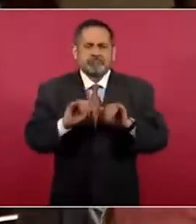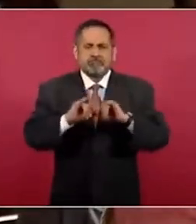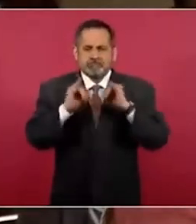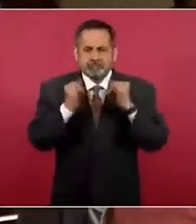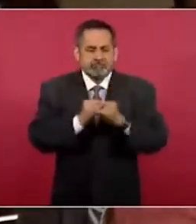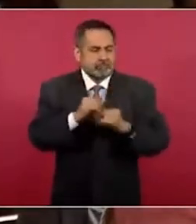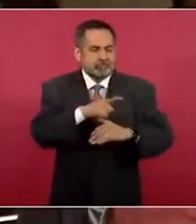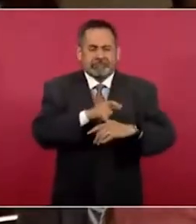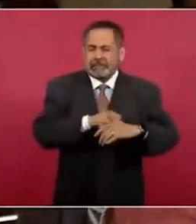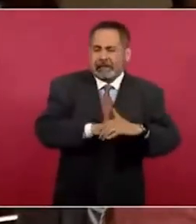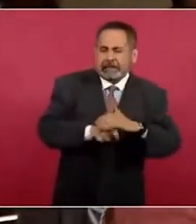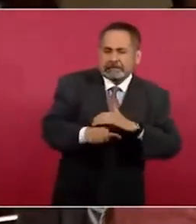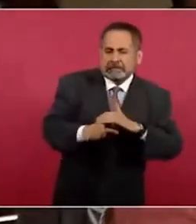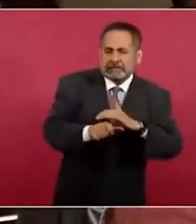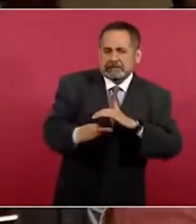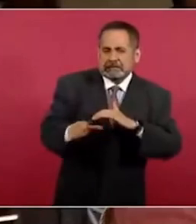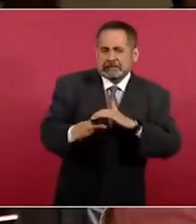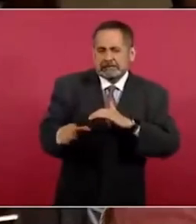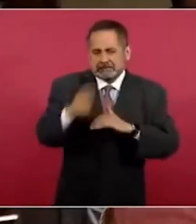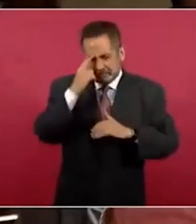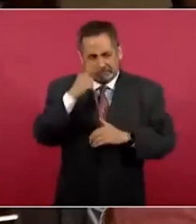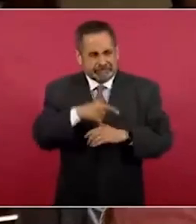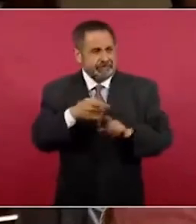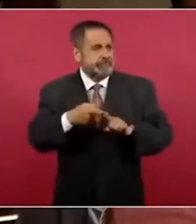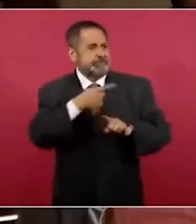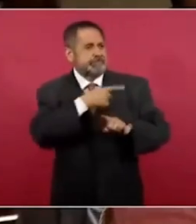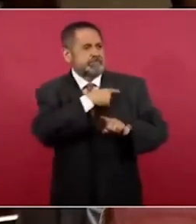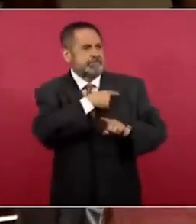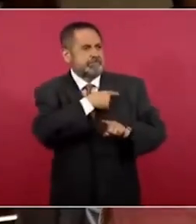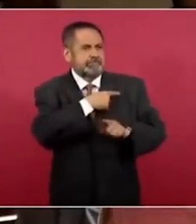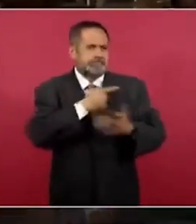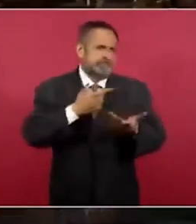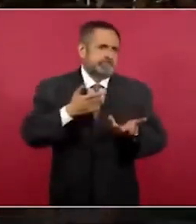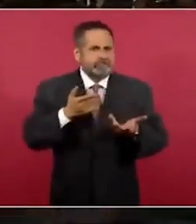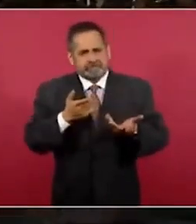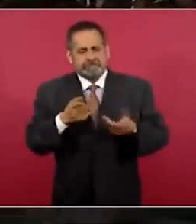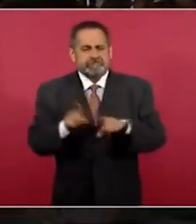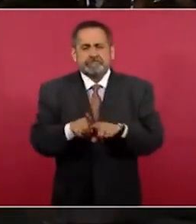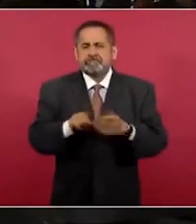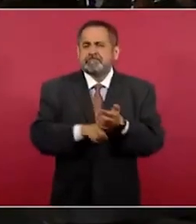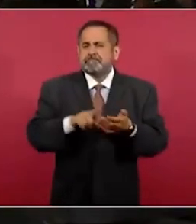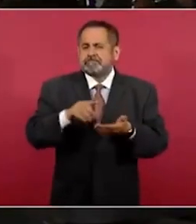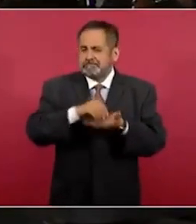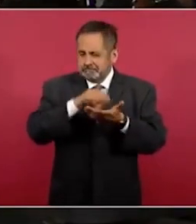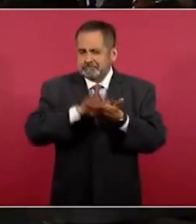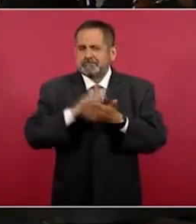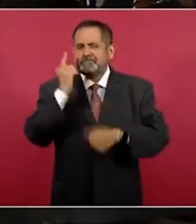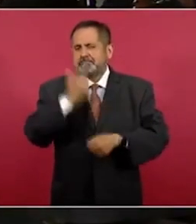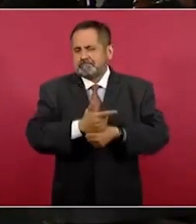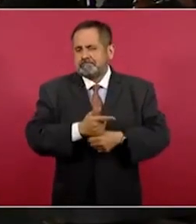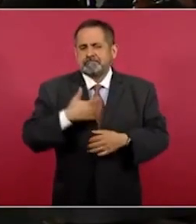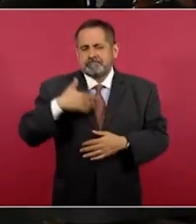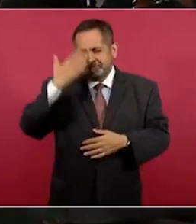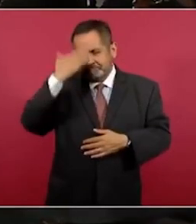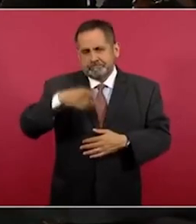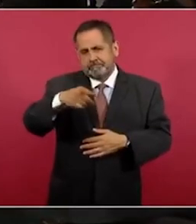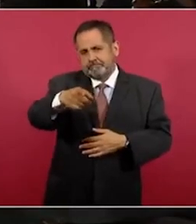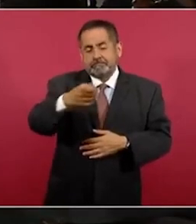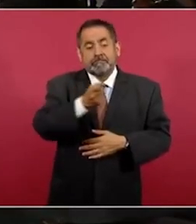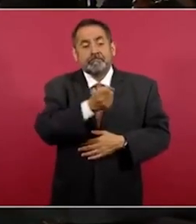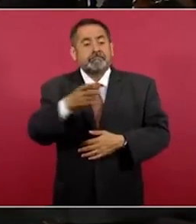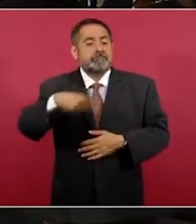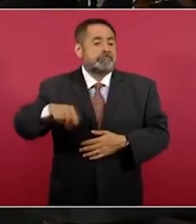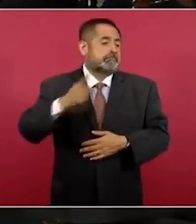sobornos en legislaturas anteriores, pues se dio el caso o se documentó que legisladores